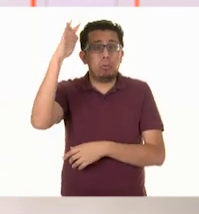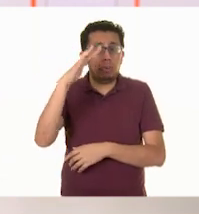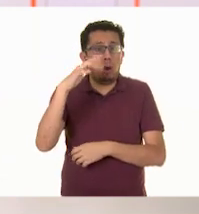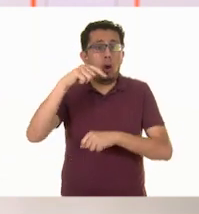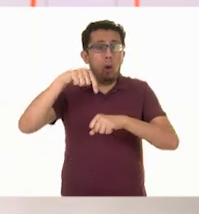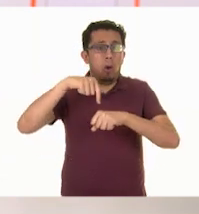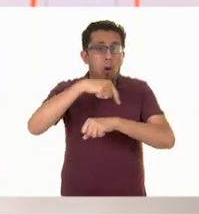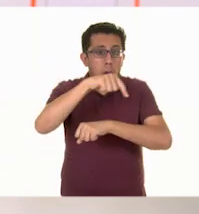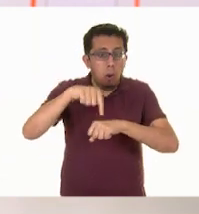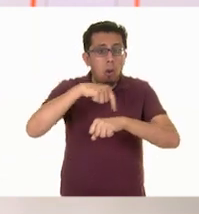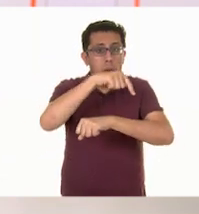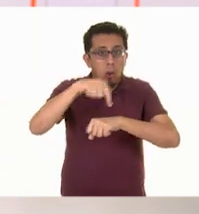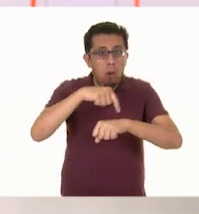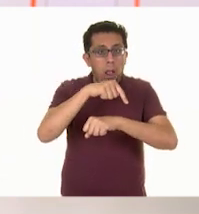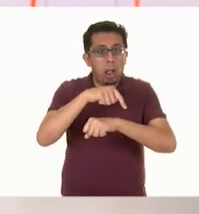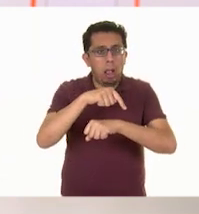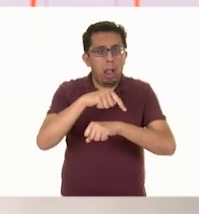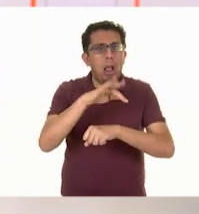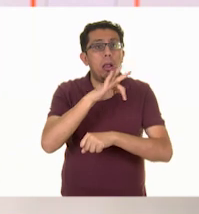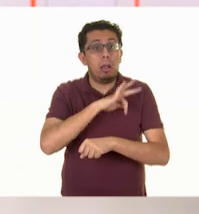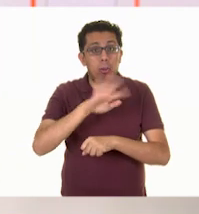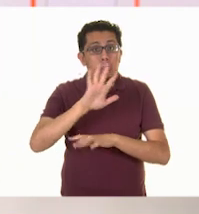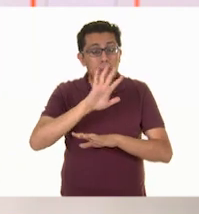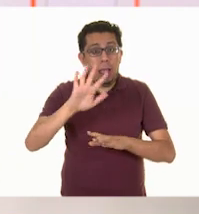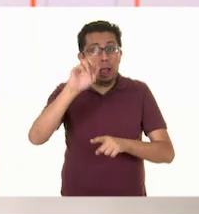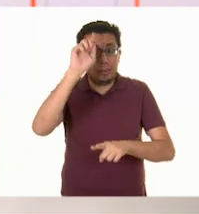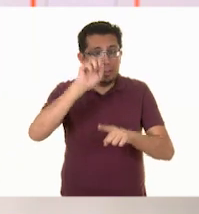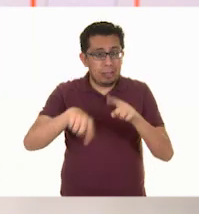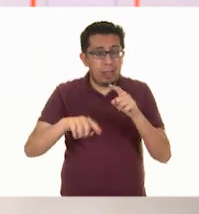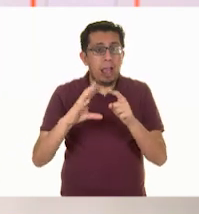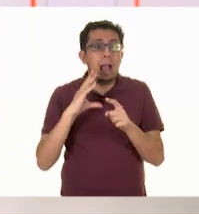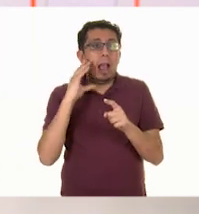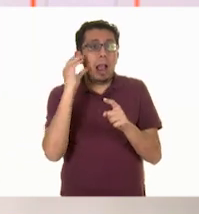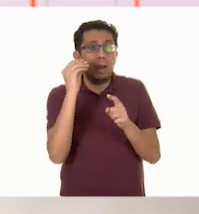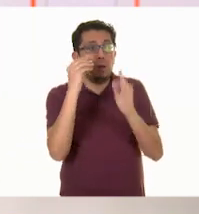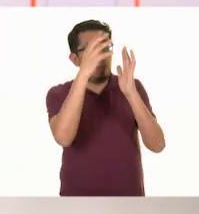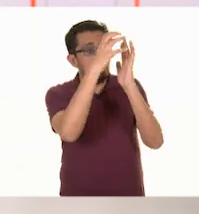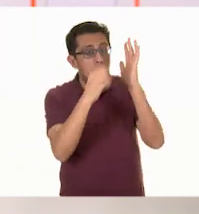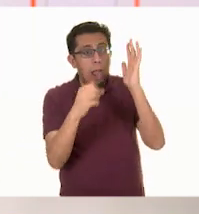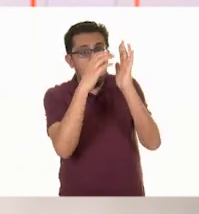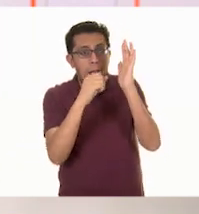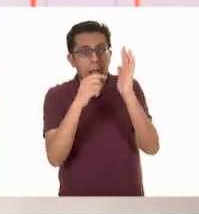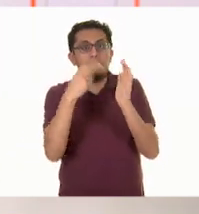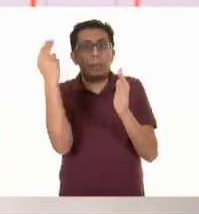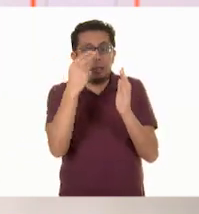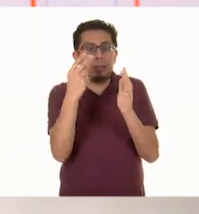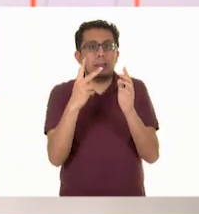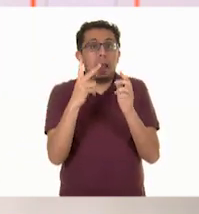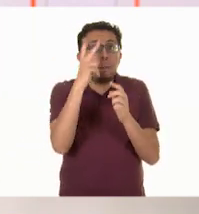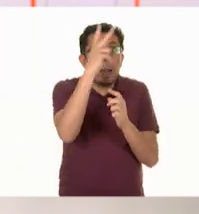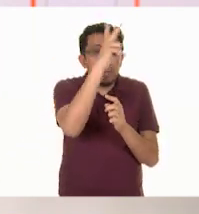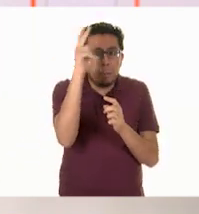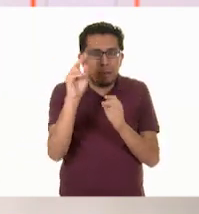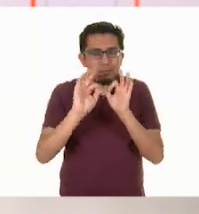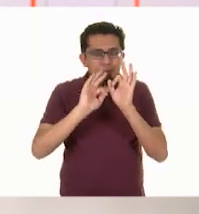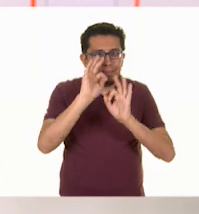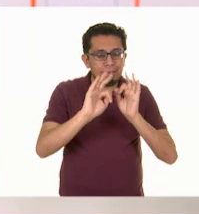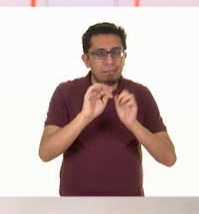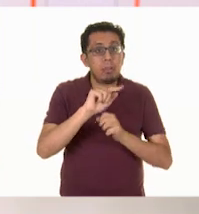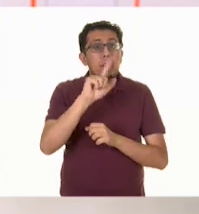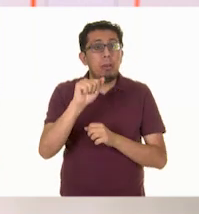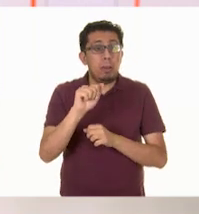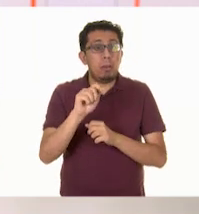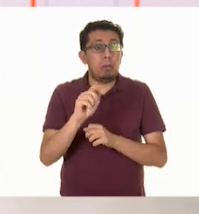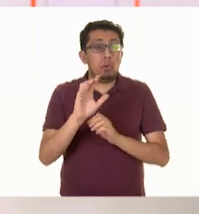Se poda después de la cosecha. Un problema frecuente es el exceso de riego. Por ello,